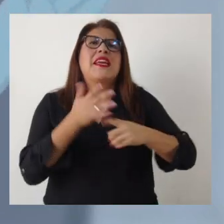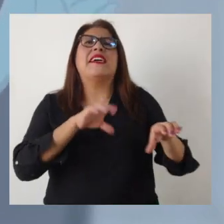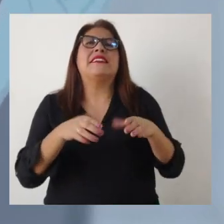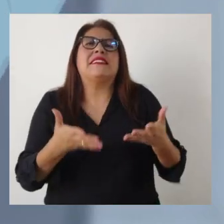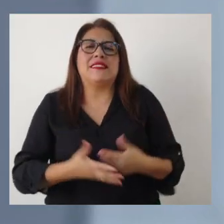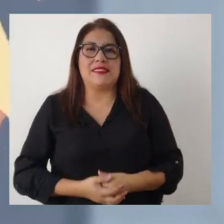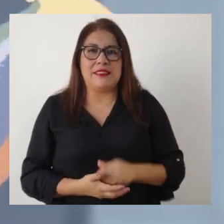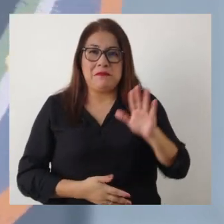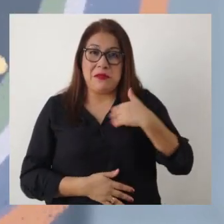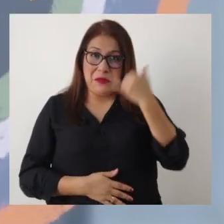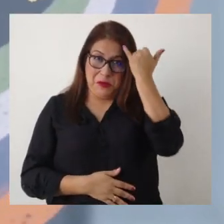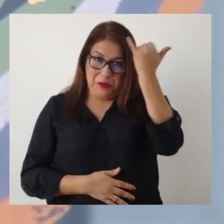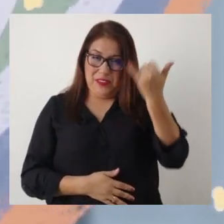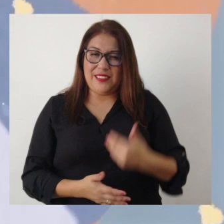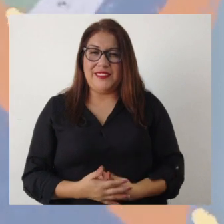Yo tengo algunas ideas.